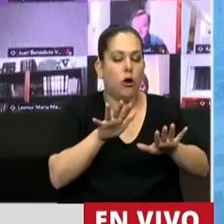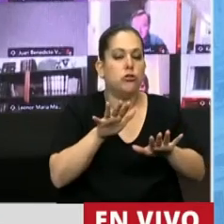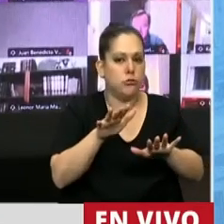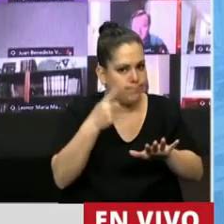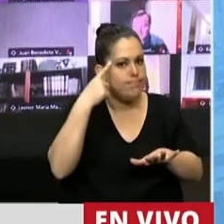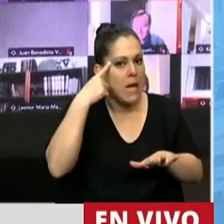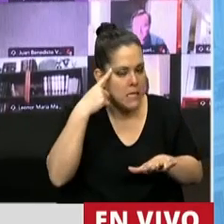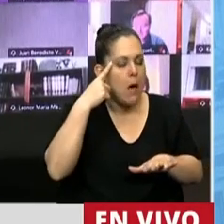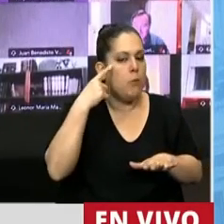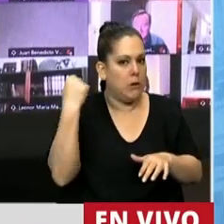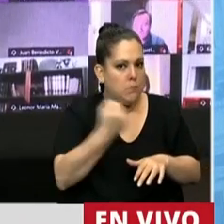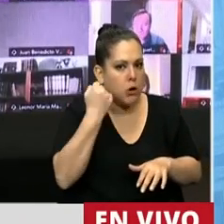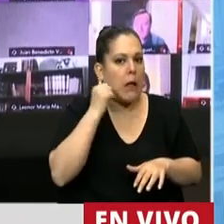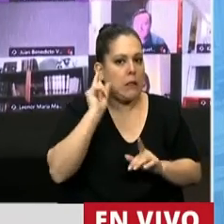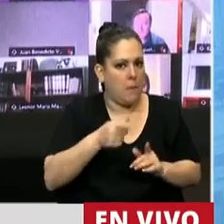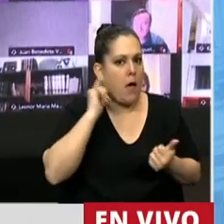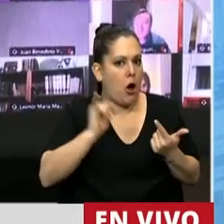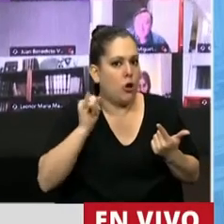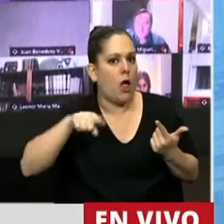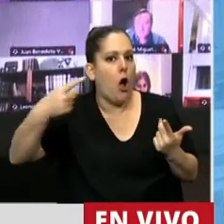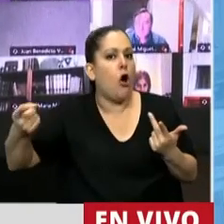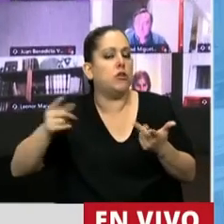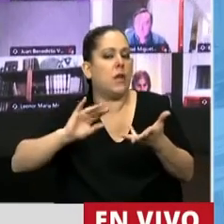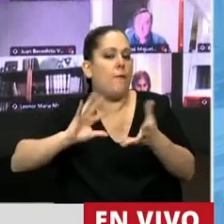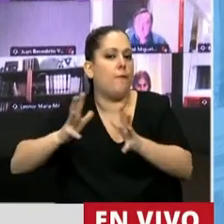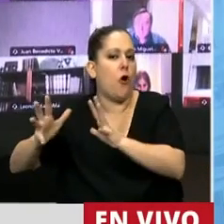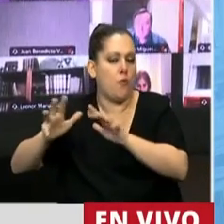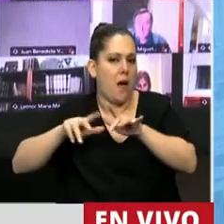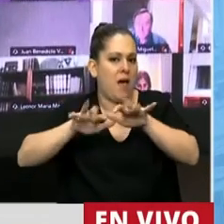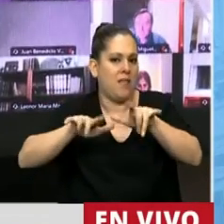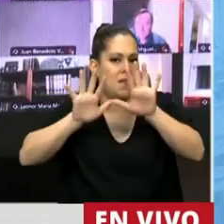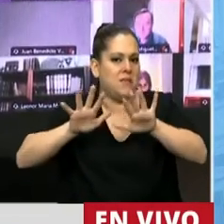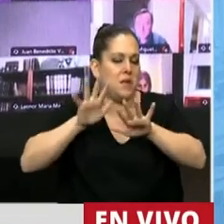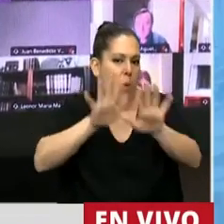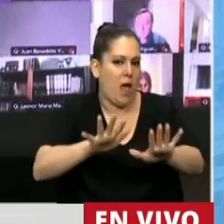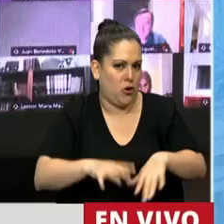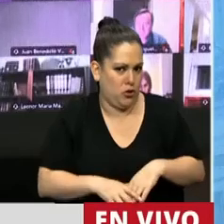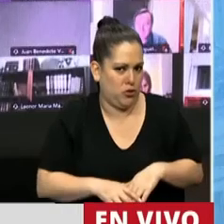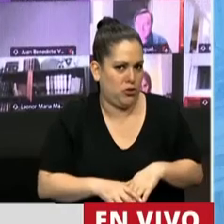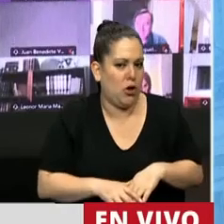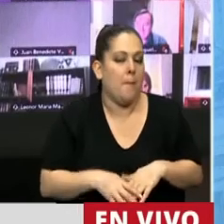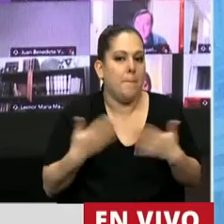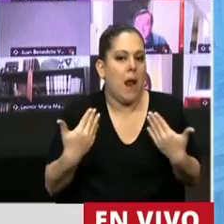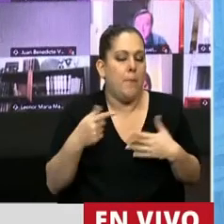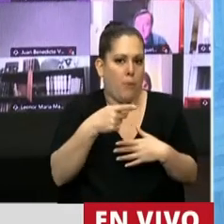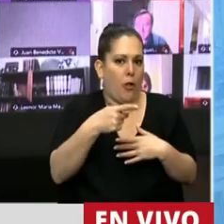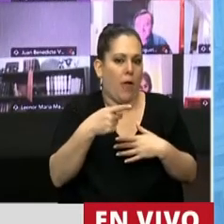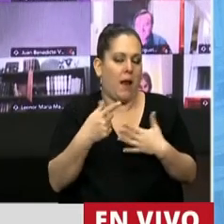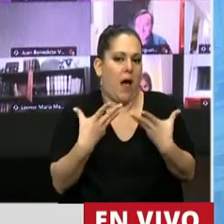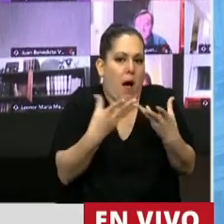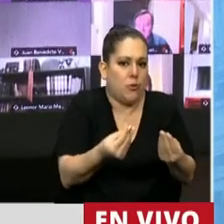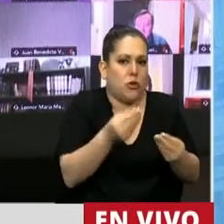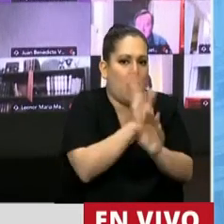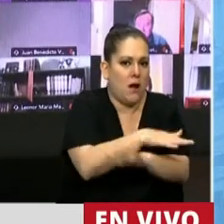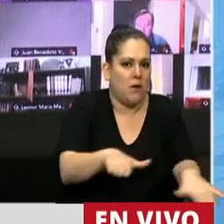que sin embargo deben ser mencionados y que tenemos que trabajar en todas las políticas públicas que sean viables para acompañar a los